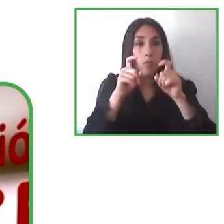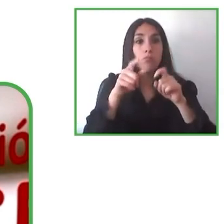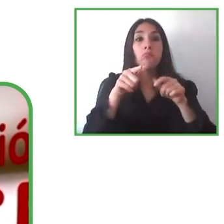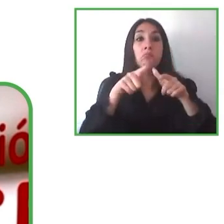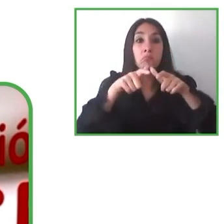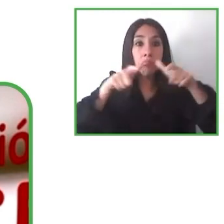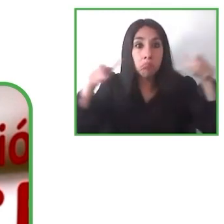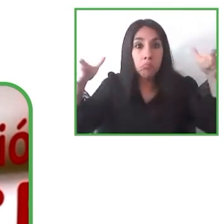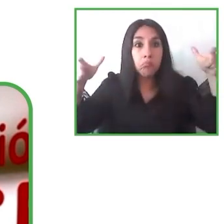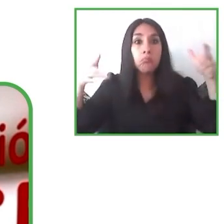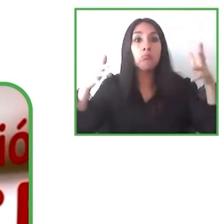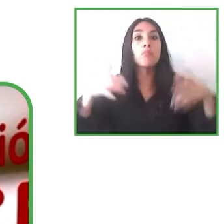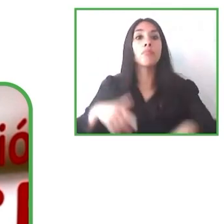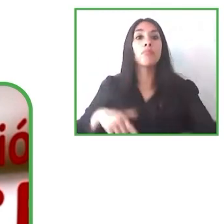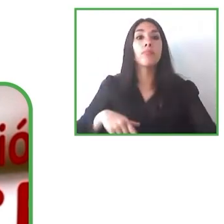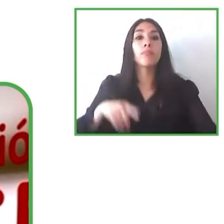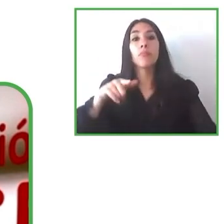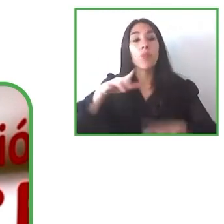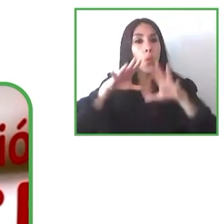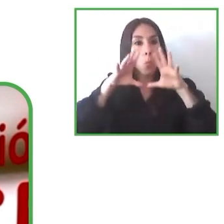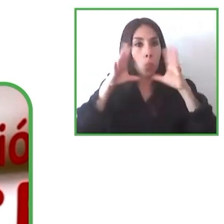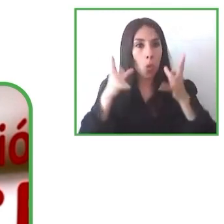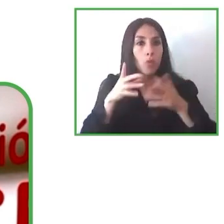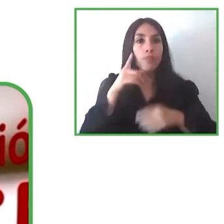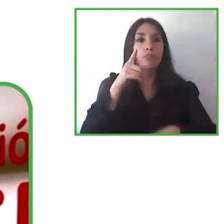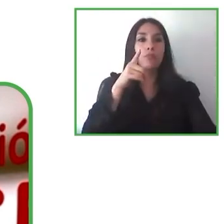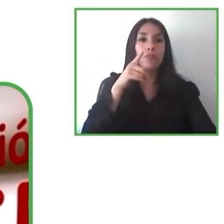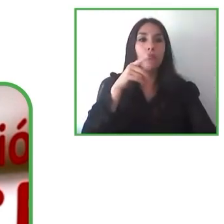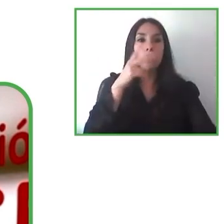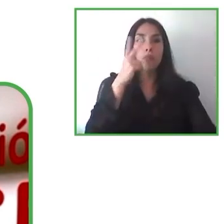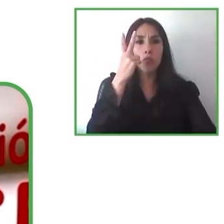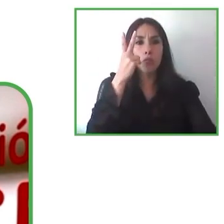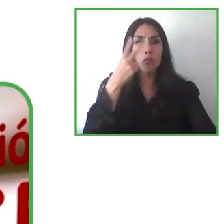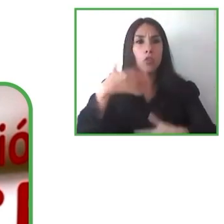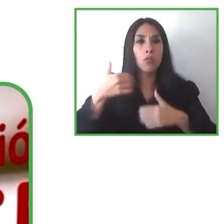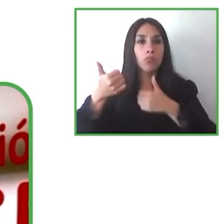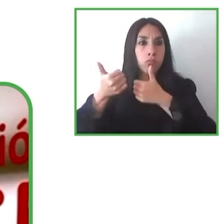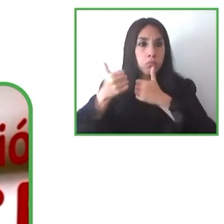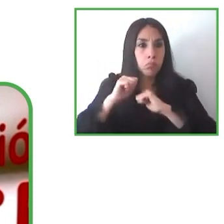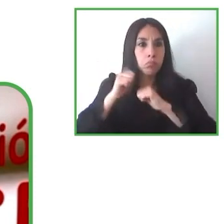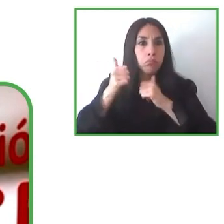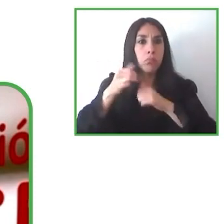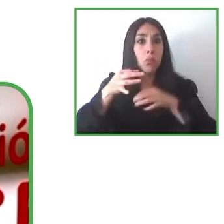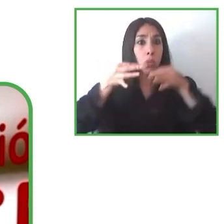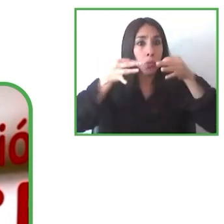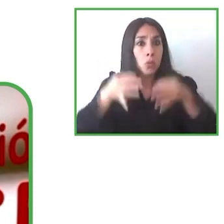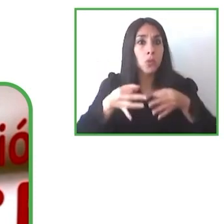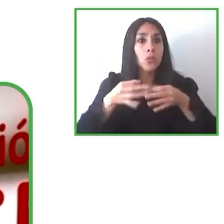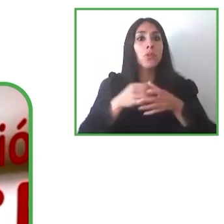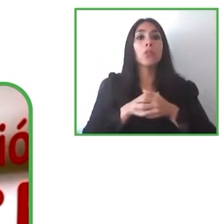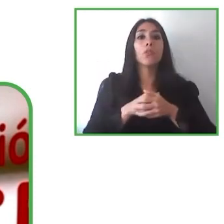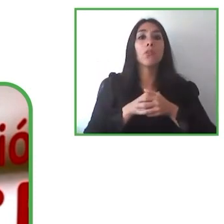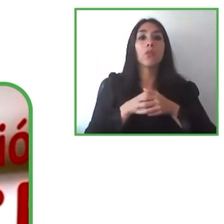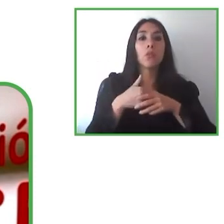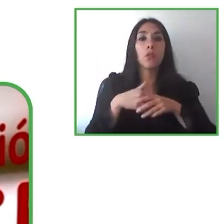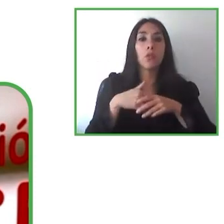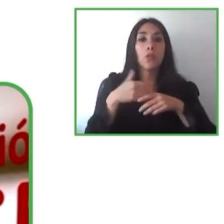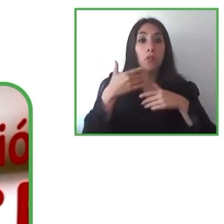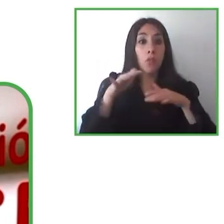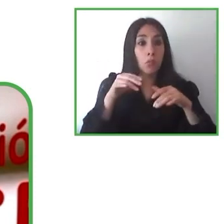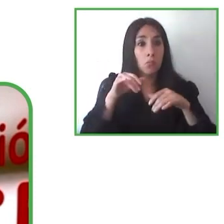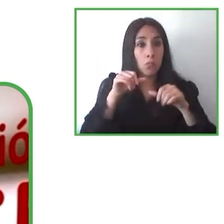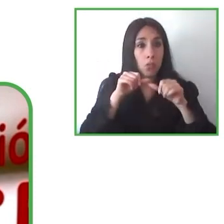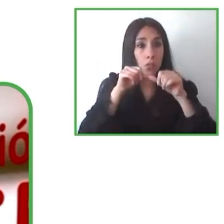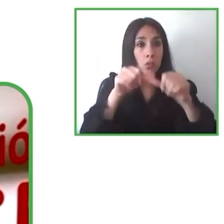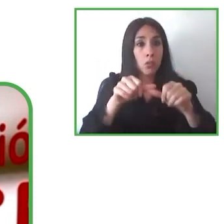desafíos primero es garantizar la sostenibilidad financiera de Benka porque no queremos que los